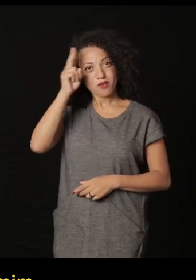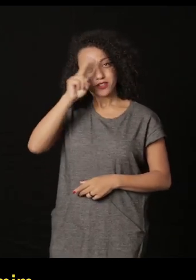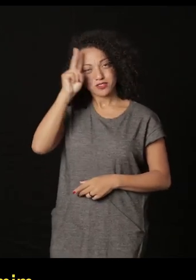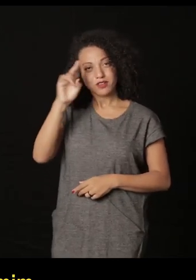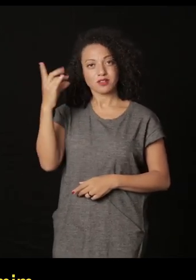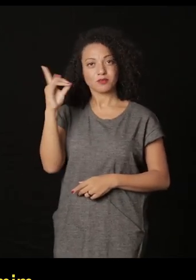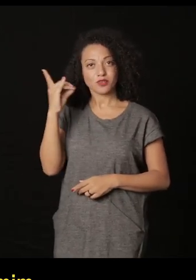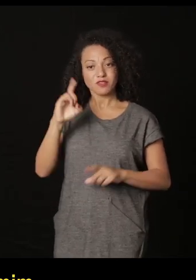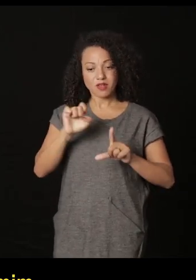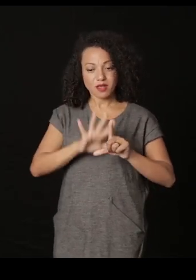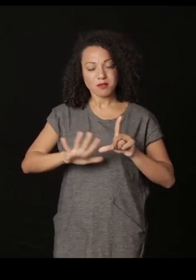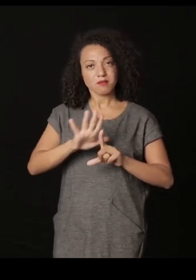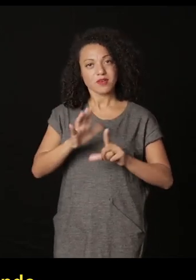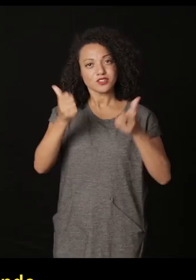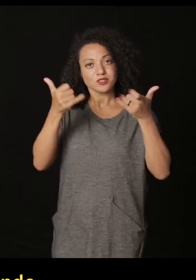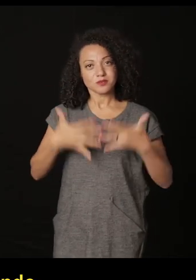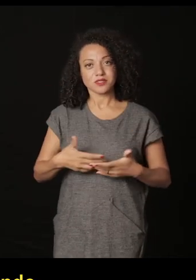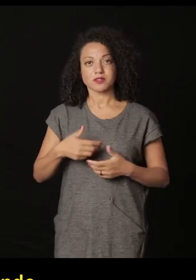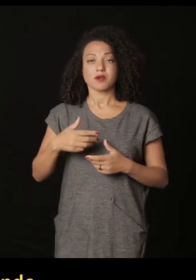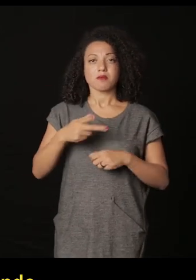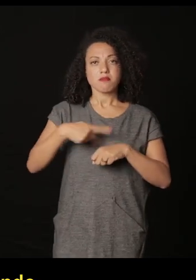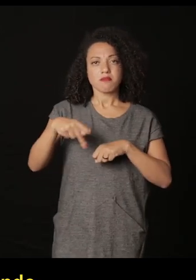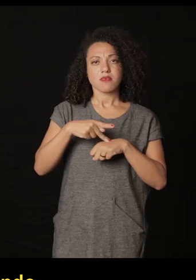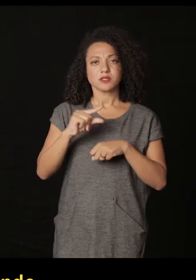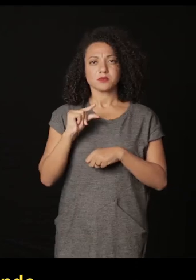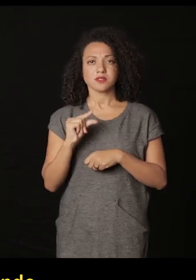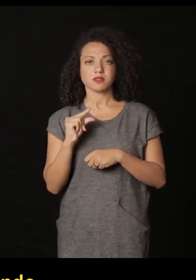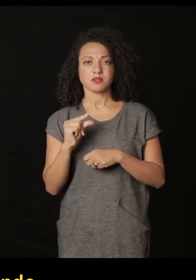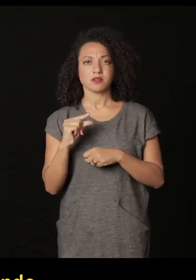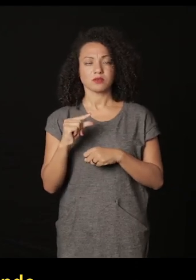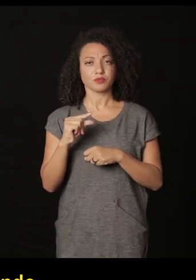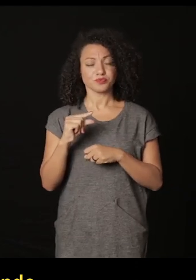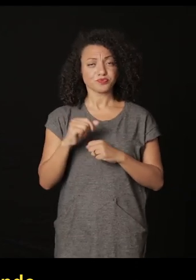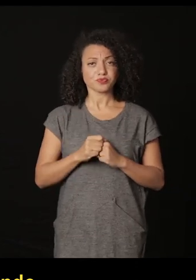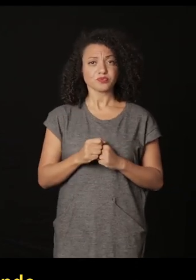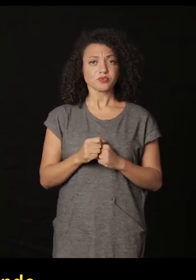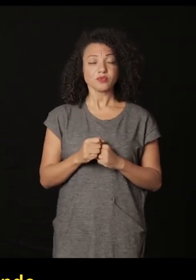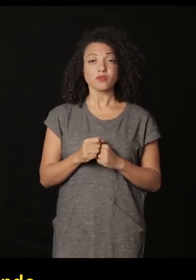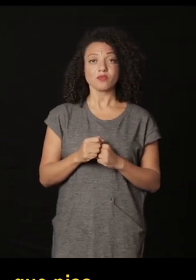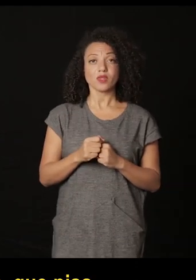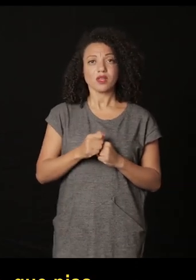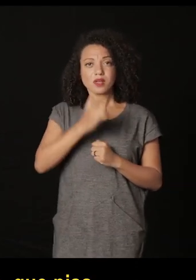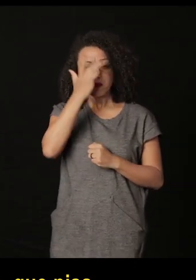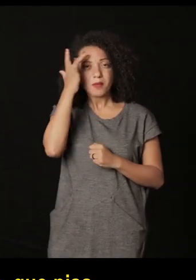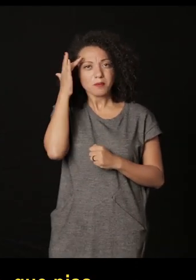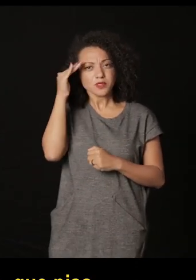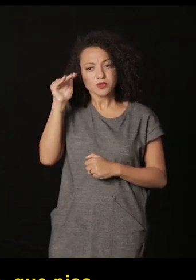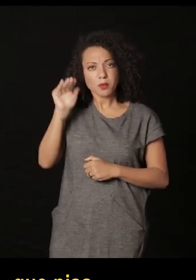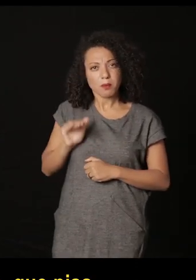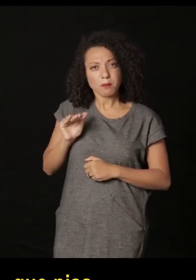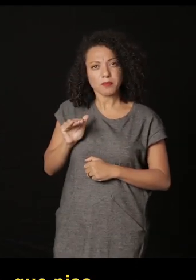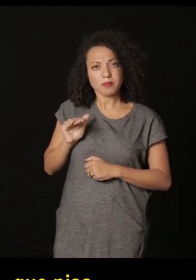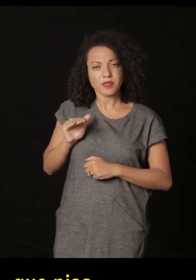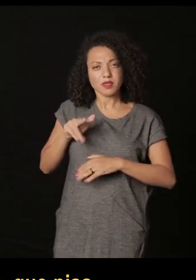está muy bien explicada en esa imagen. Un país pequeño como un mundo de cabeza en los pies, como un manáu que pisa el